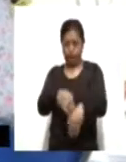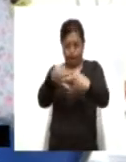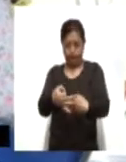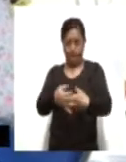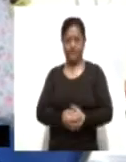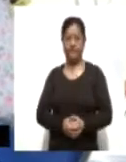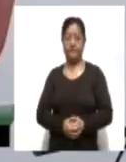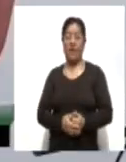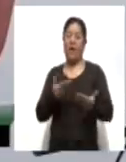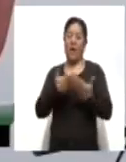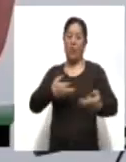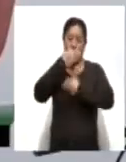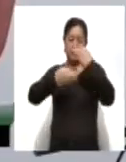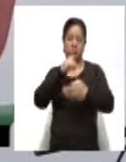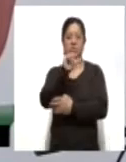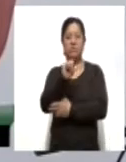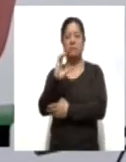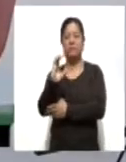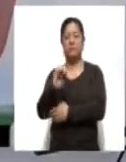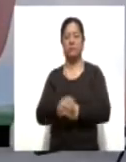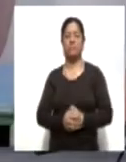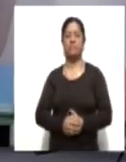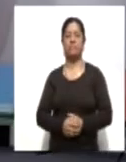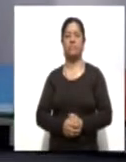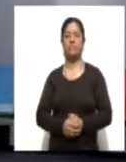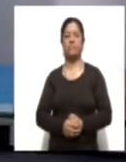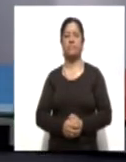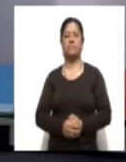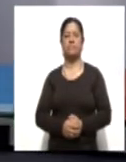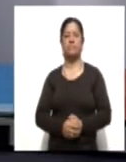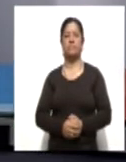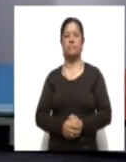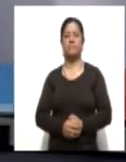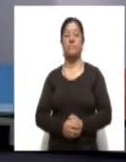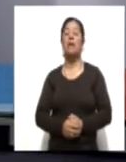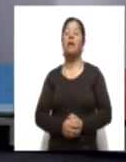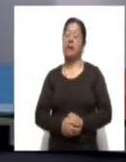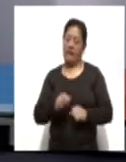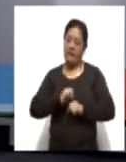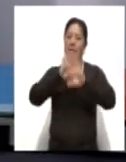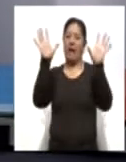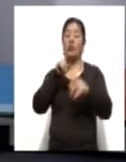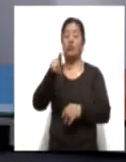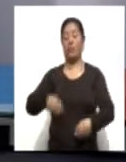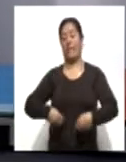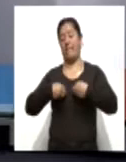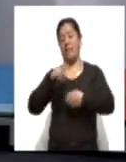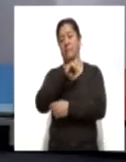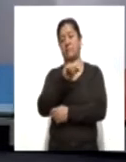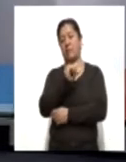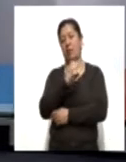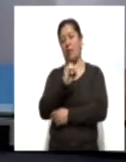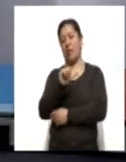información de Altagracia Corona, Ahora Noticias. Por supuesto que si usted vive en Zacualpan o la región,